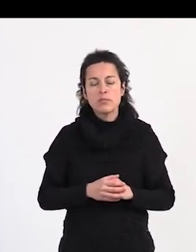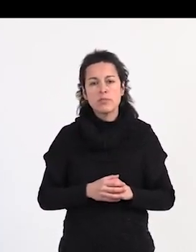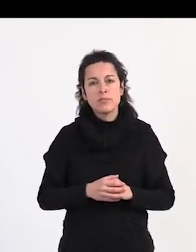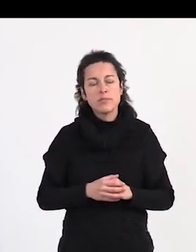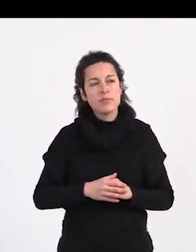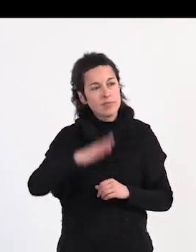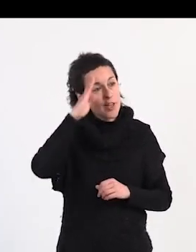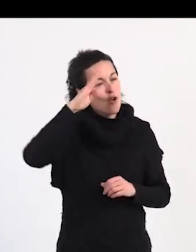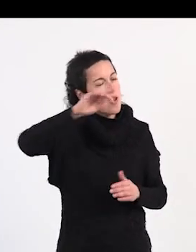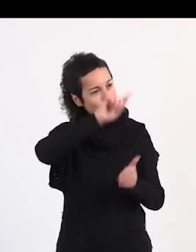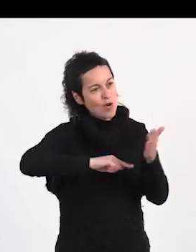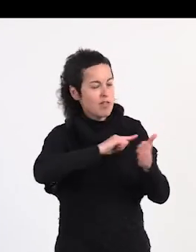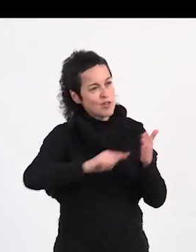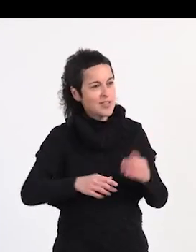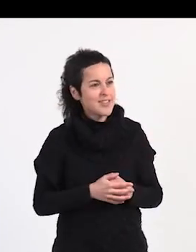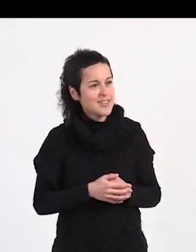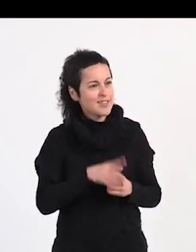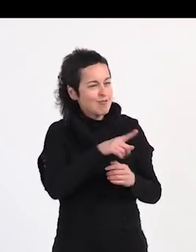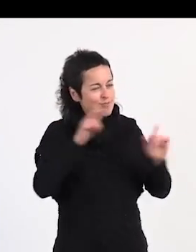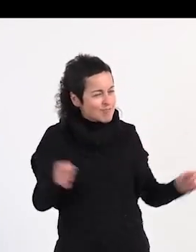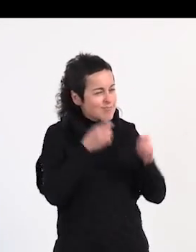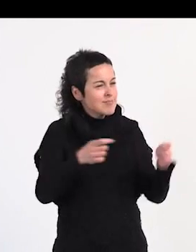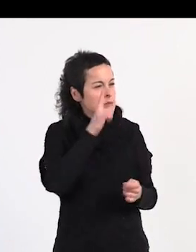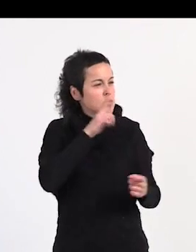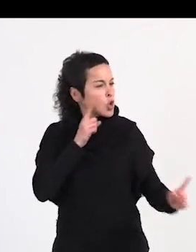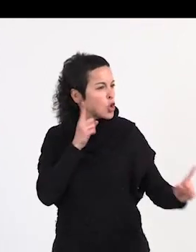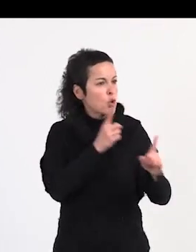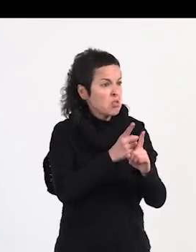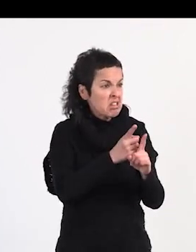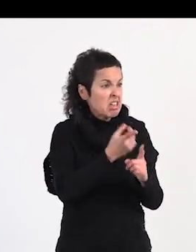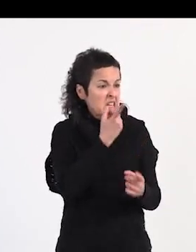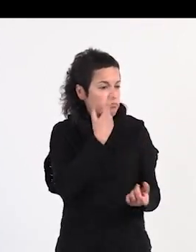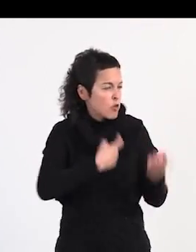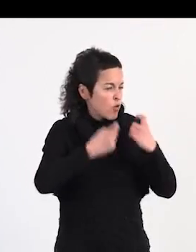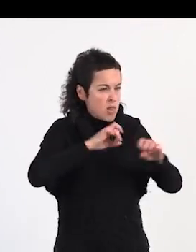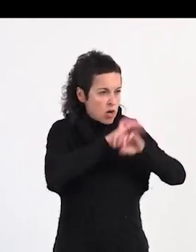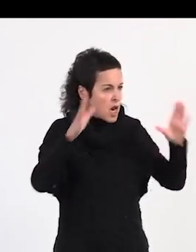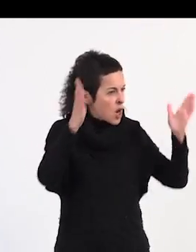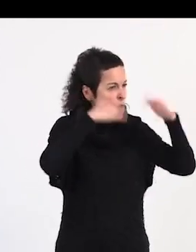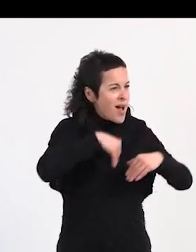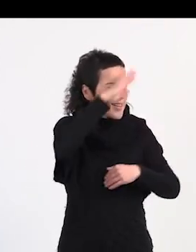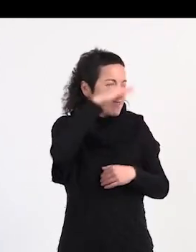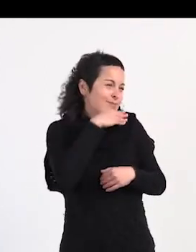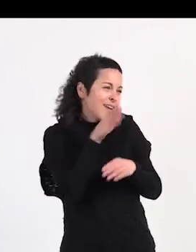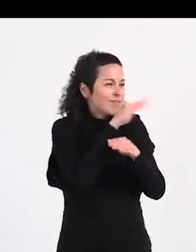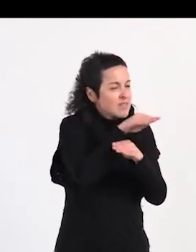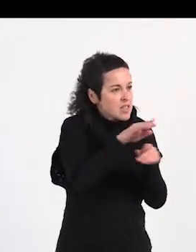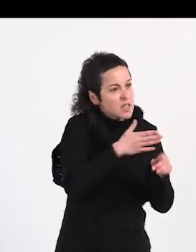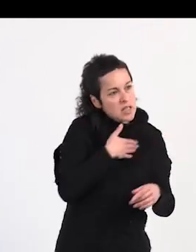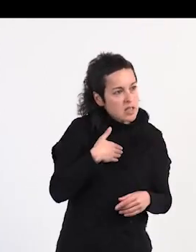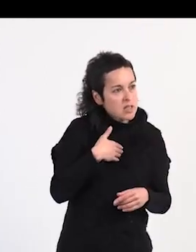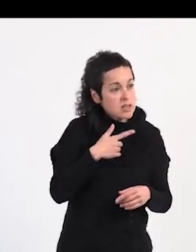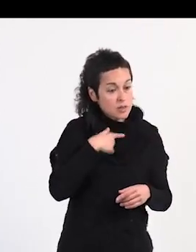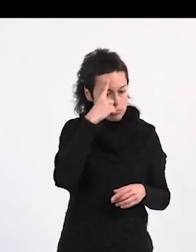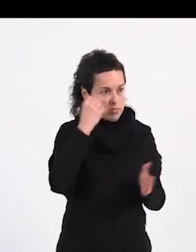Hola, bonicinista. Gracias a tus campañas putofobas sin conocimiento de causa disfrazadas de paternalismo, mi estigma va en aumento